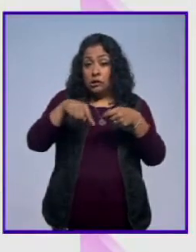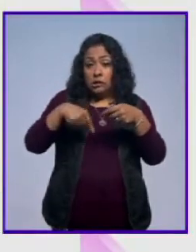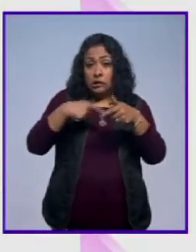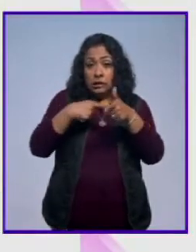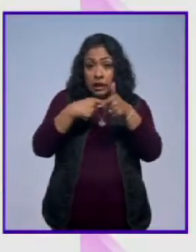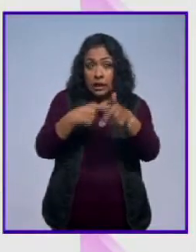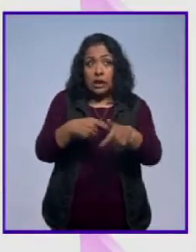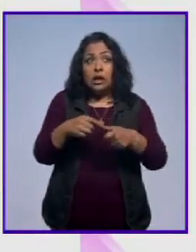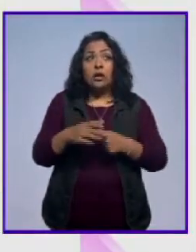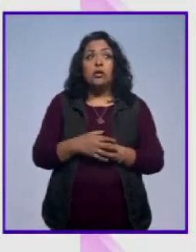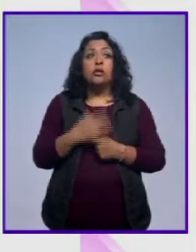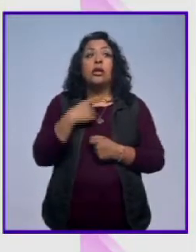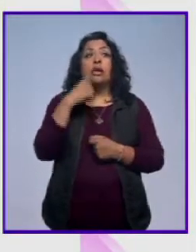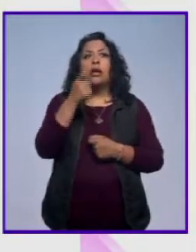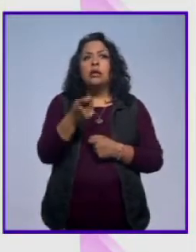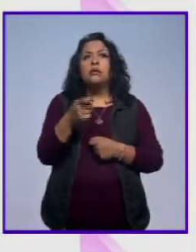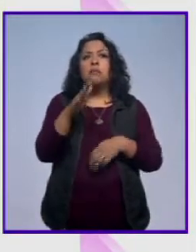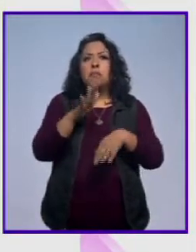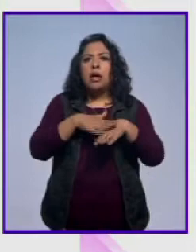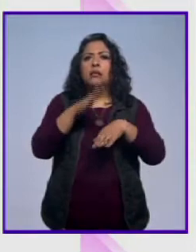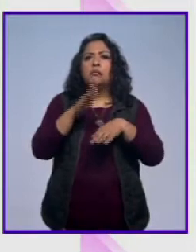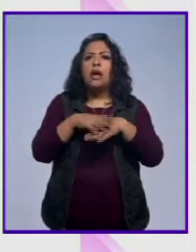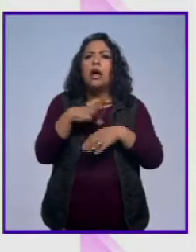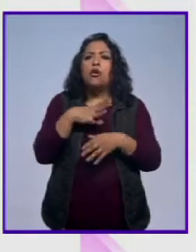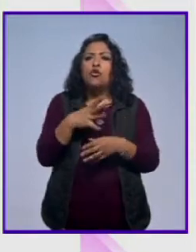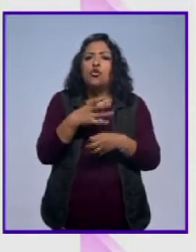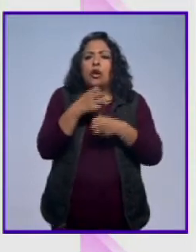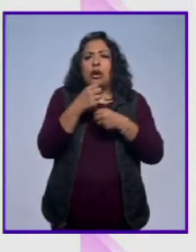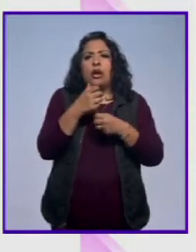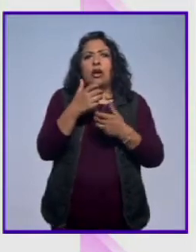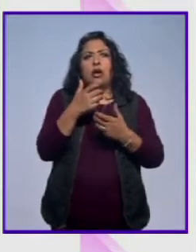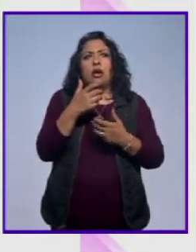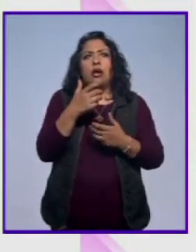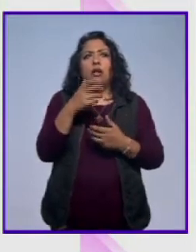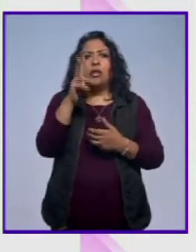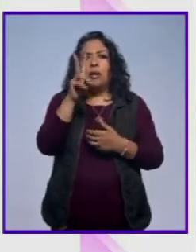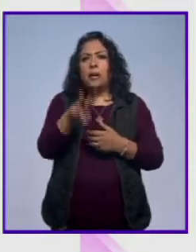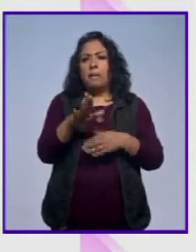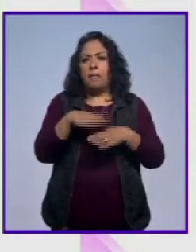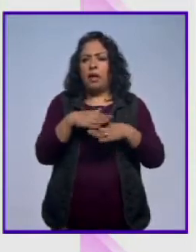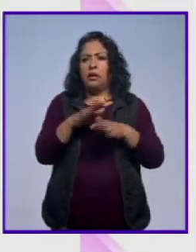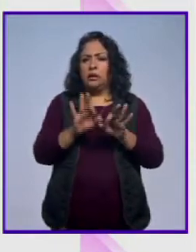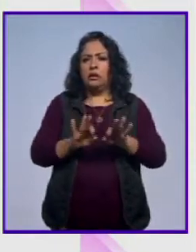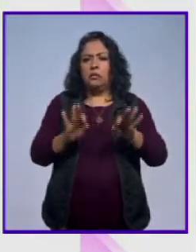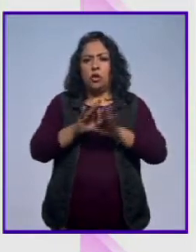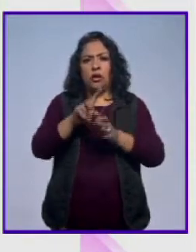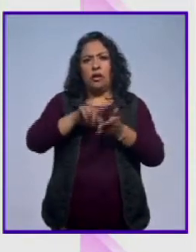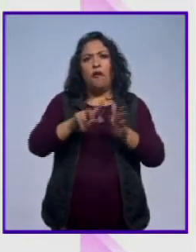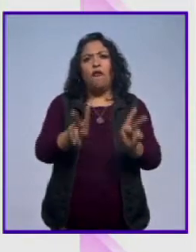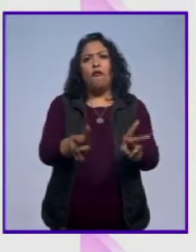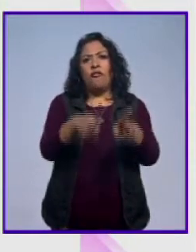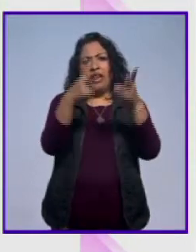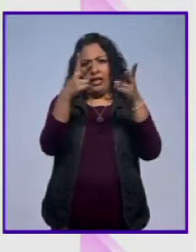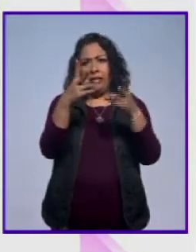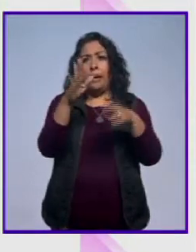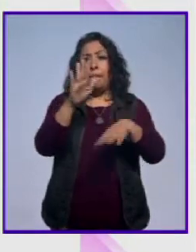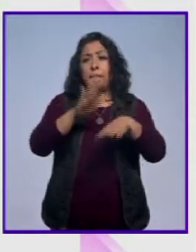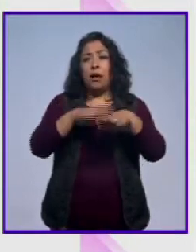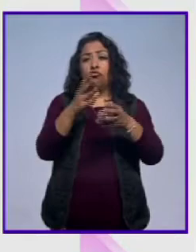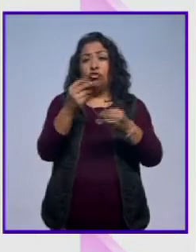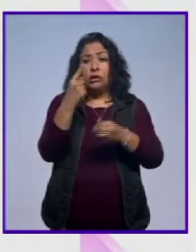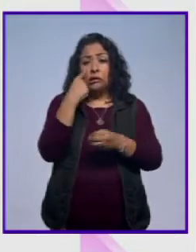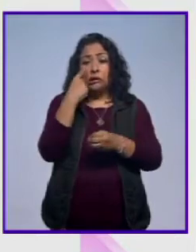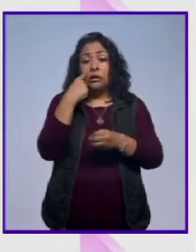que cada vez estamos posicionándonos de una manera más sólida en el mercado. Cada vez más el